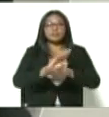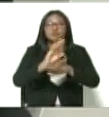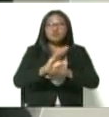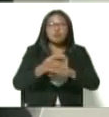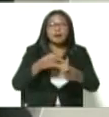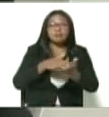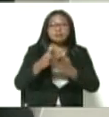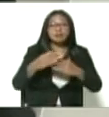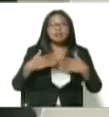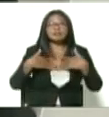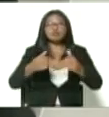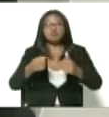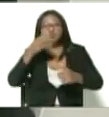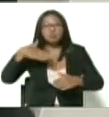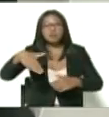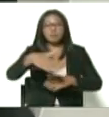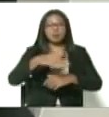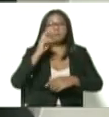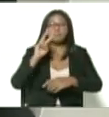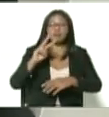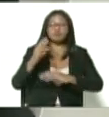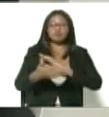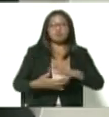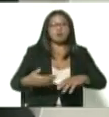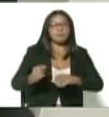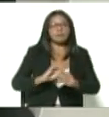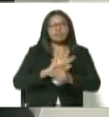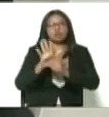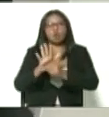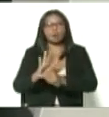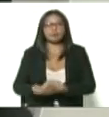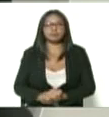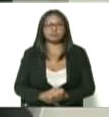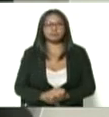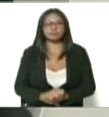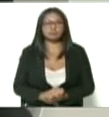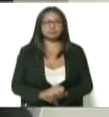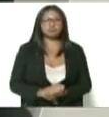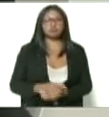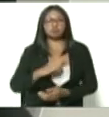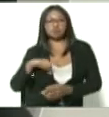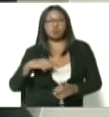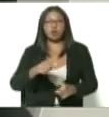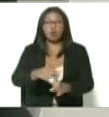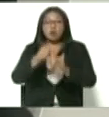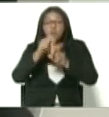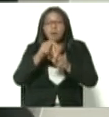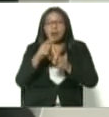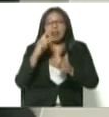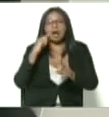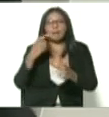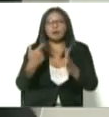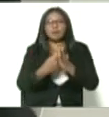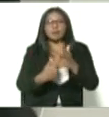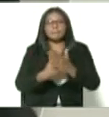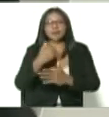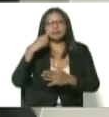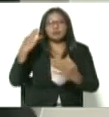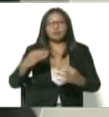garantizar la salud de nuestro pueblo ante la pandemia del COVID-19 hemos escogido la vacuna más segura del planeta